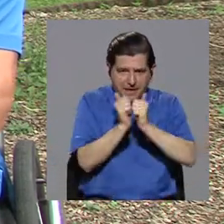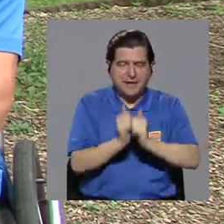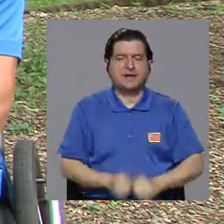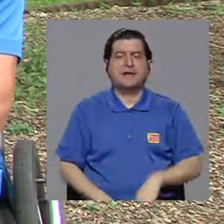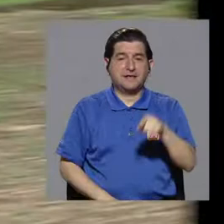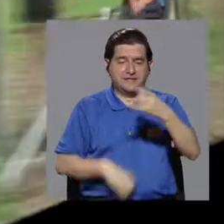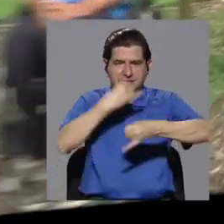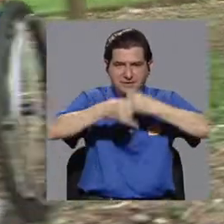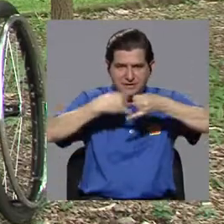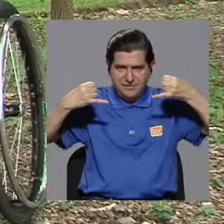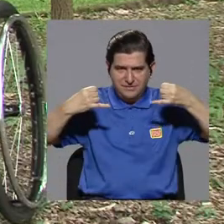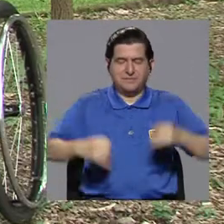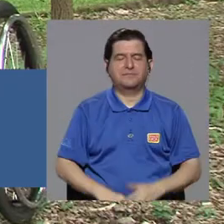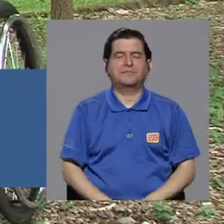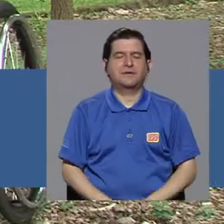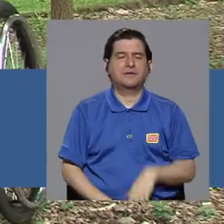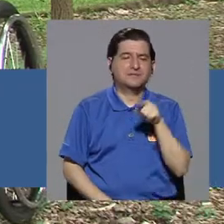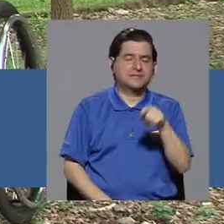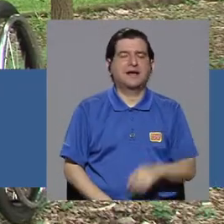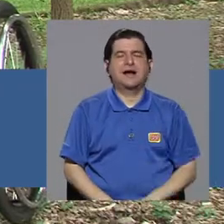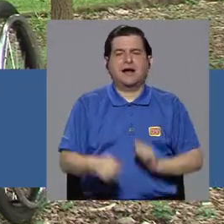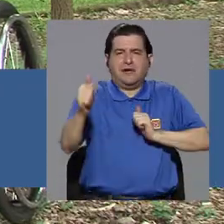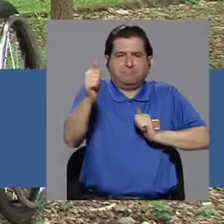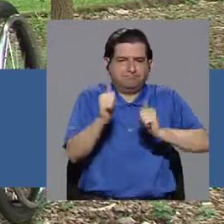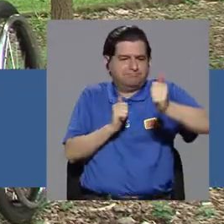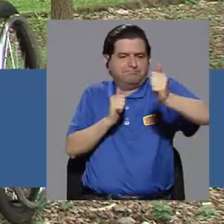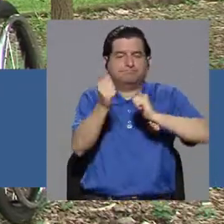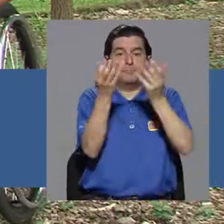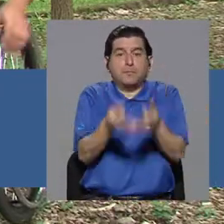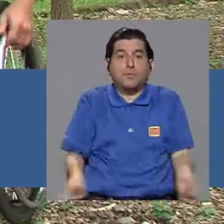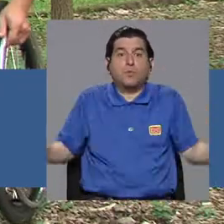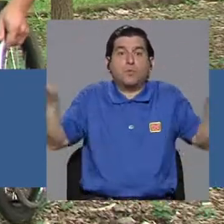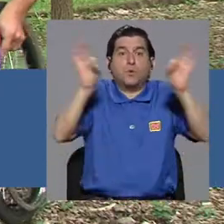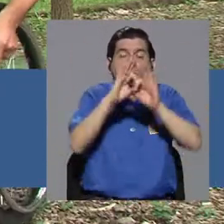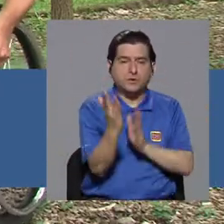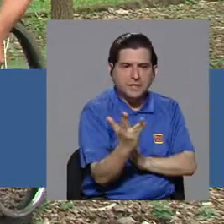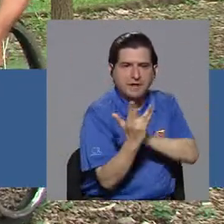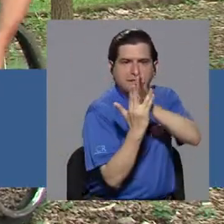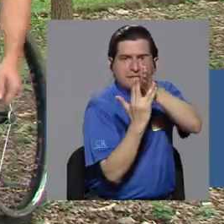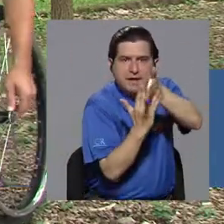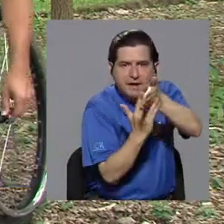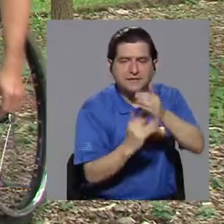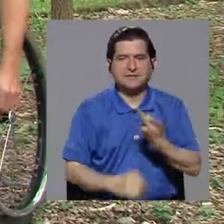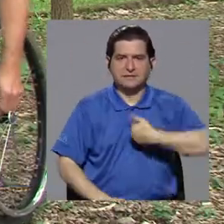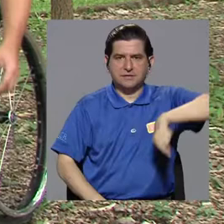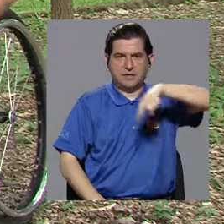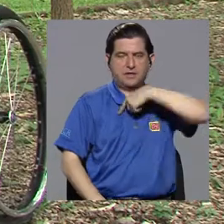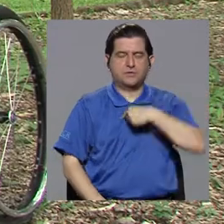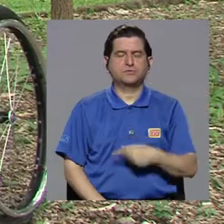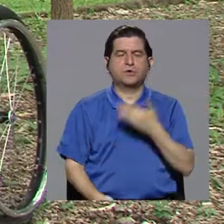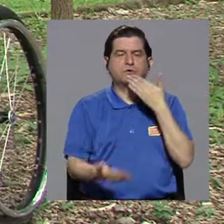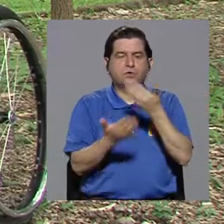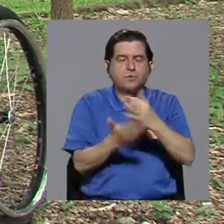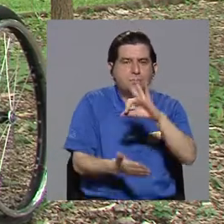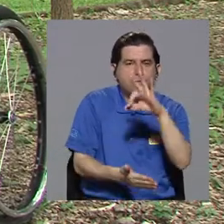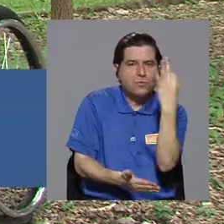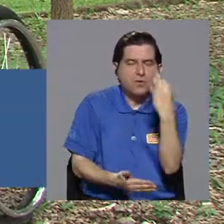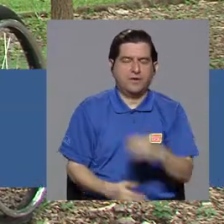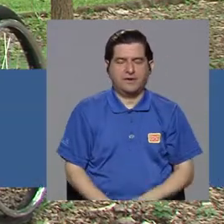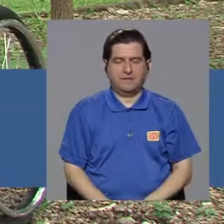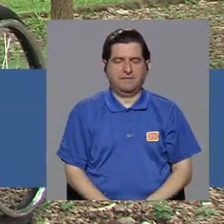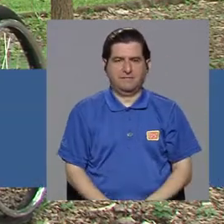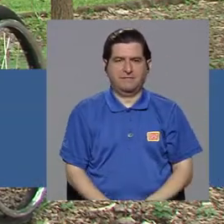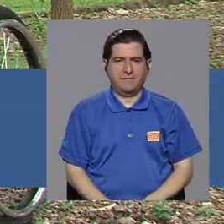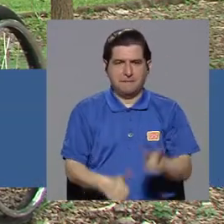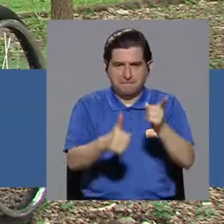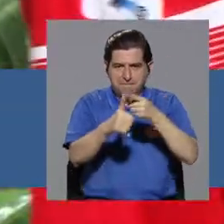parte de letras. Este es el ejercicio de la escaladora. Siempre es muy importante que cuando entremos al ejercicio lo hagamos con una buena posición y